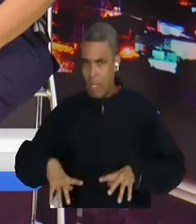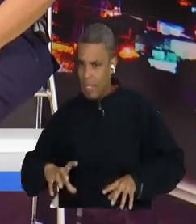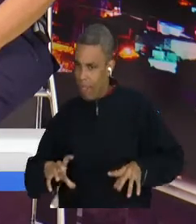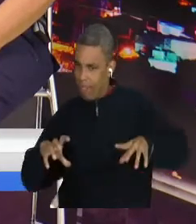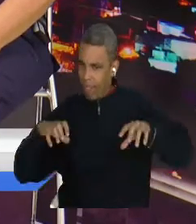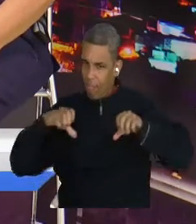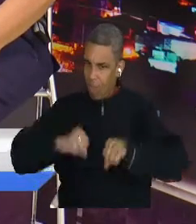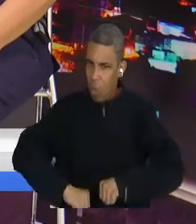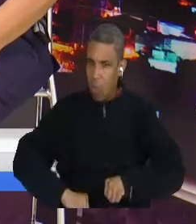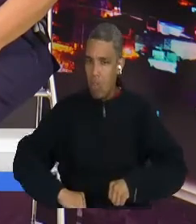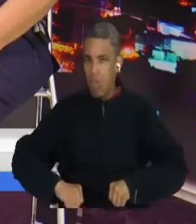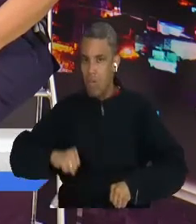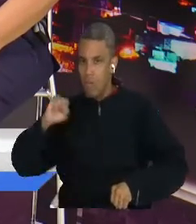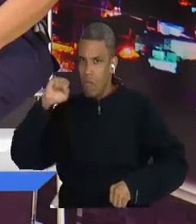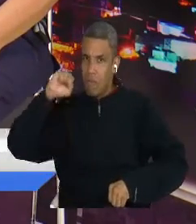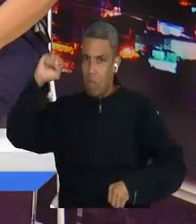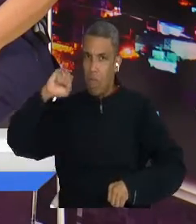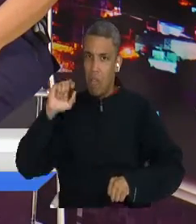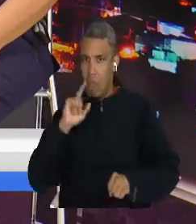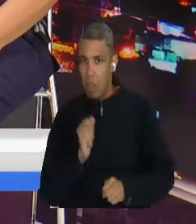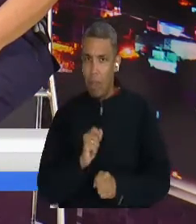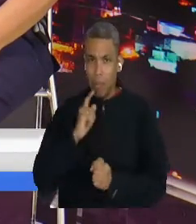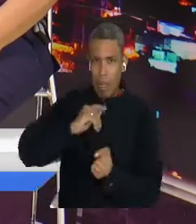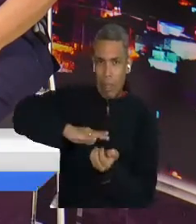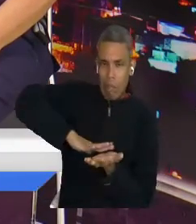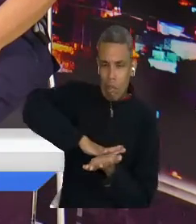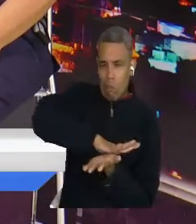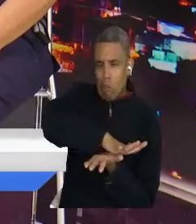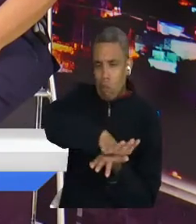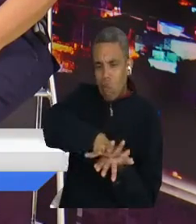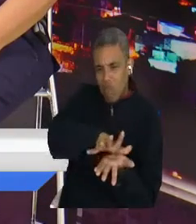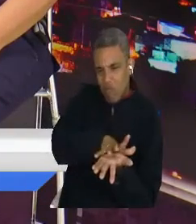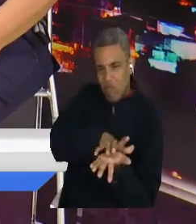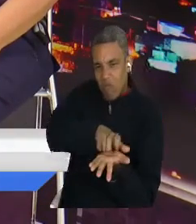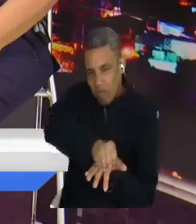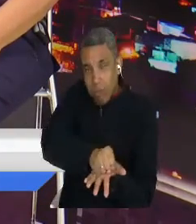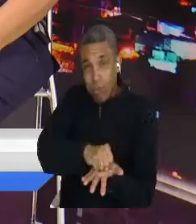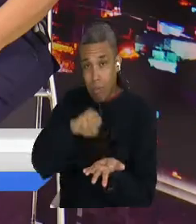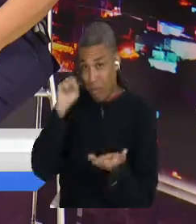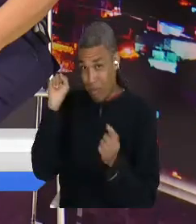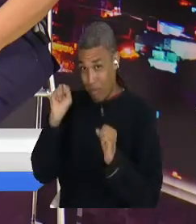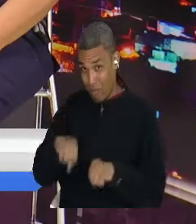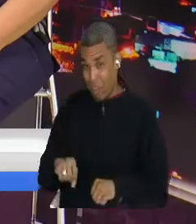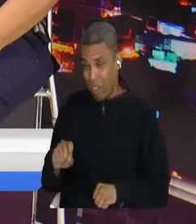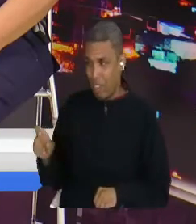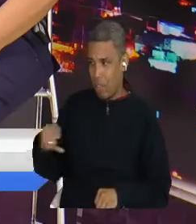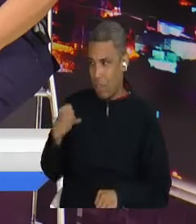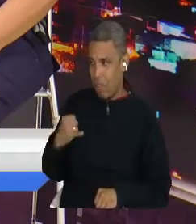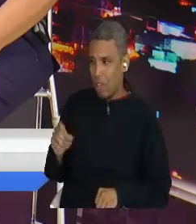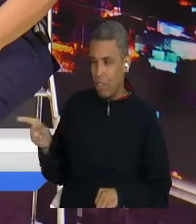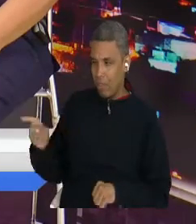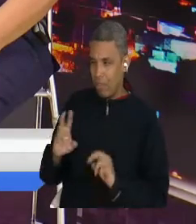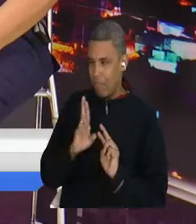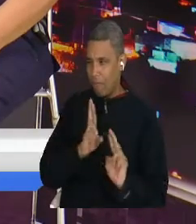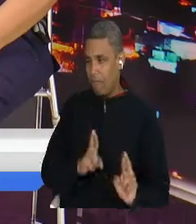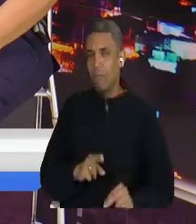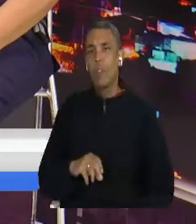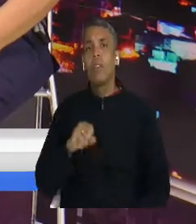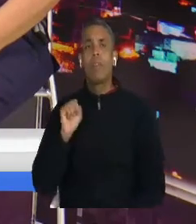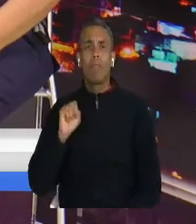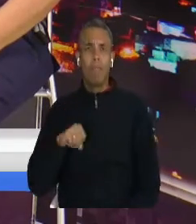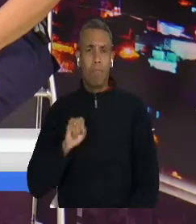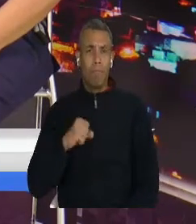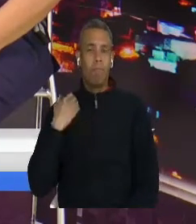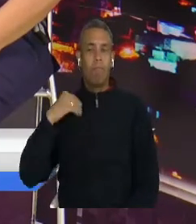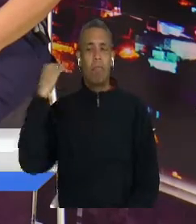desconocer la importancia de la generación de la memoria. Hoy nuestros adultos mayores, las personas que vivieron el conflicto,